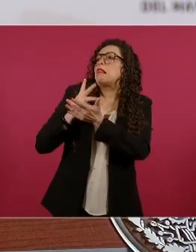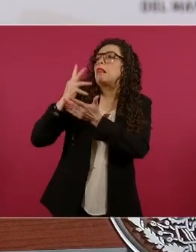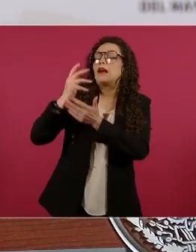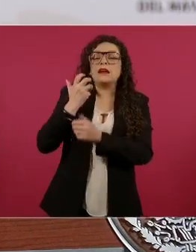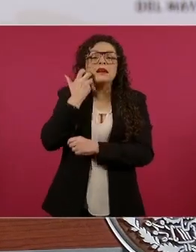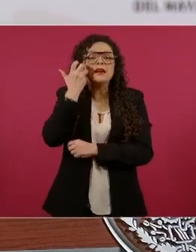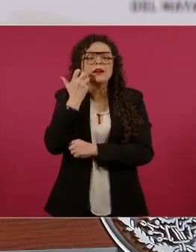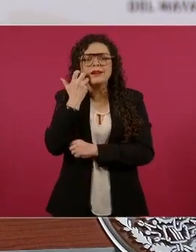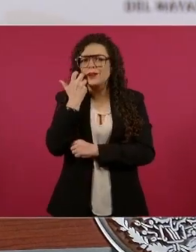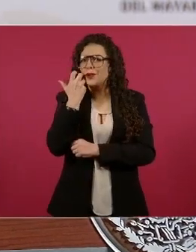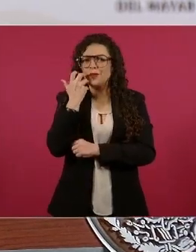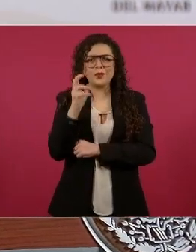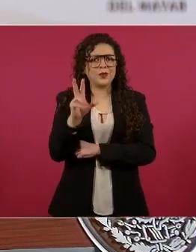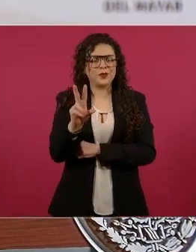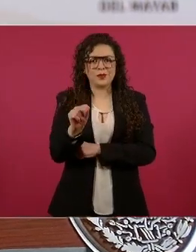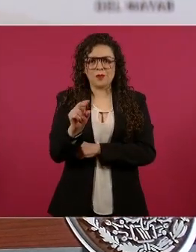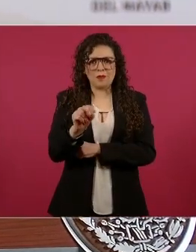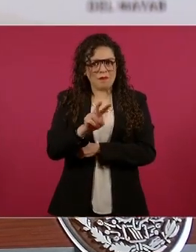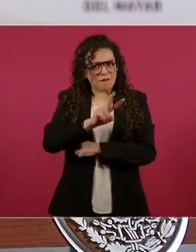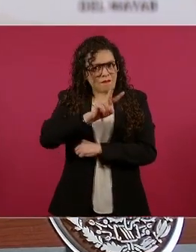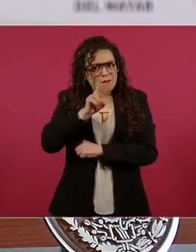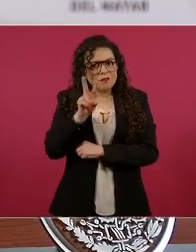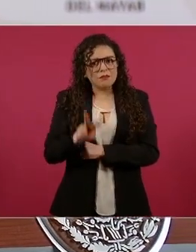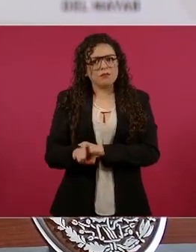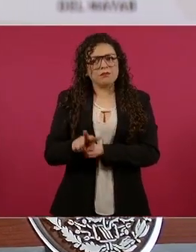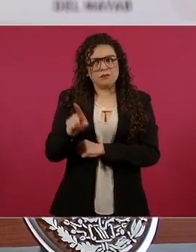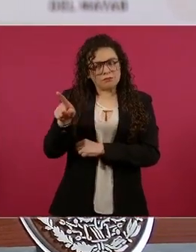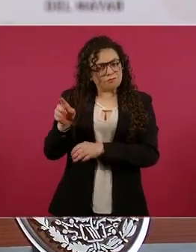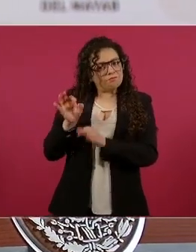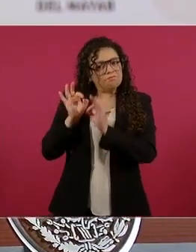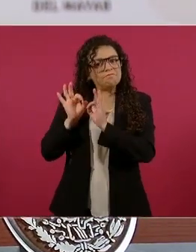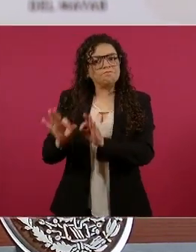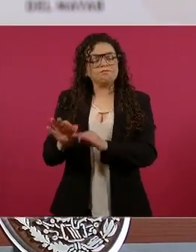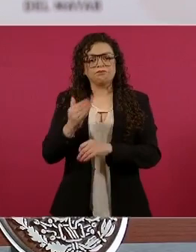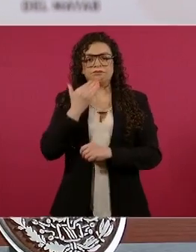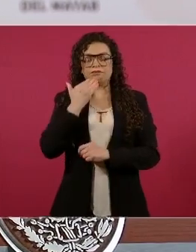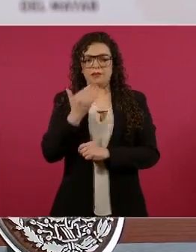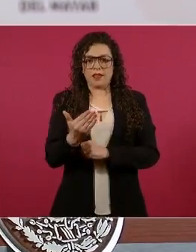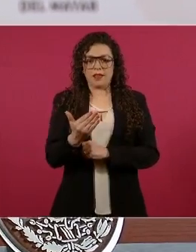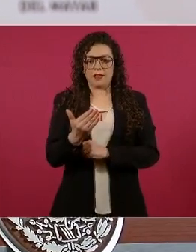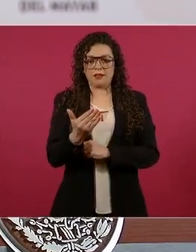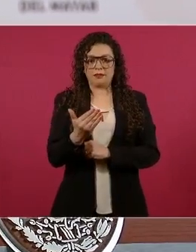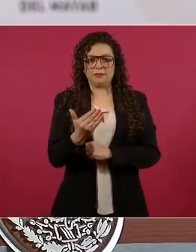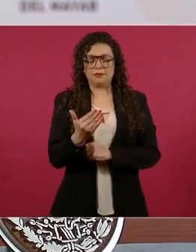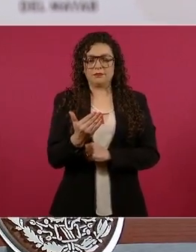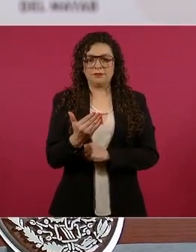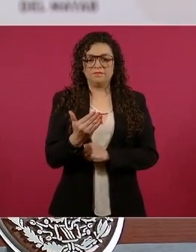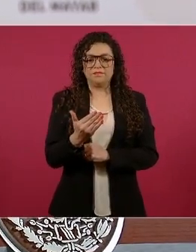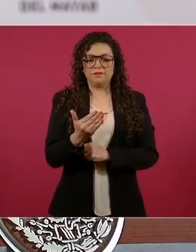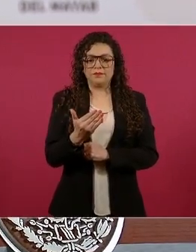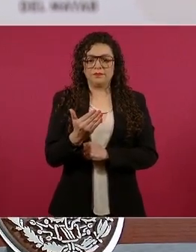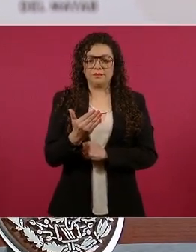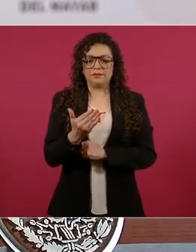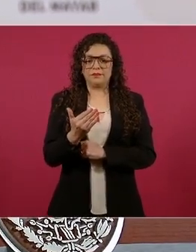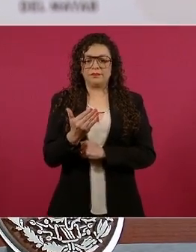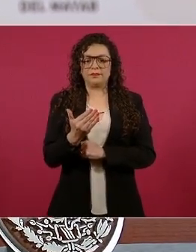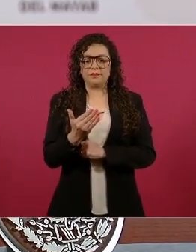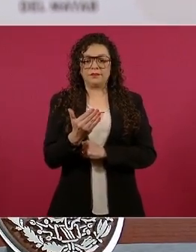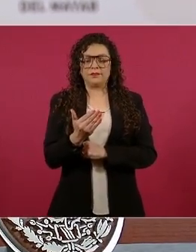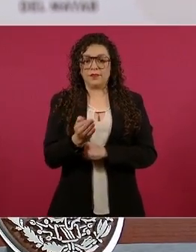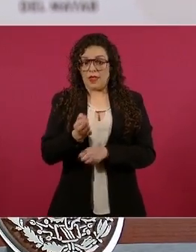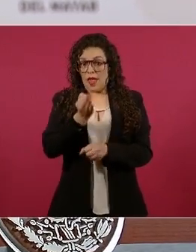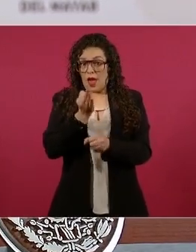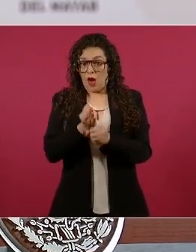ante un hecho que debe de